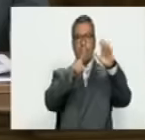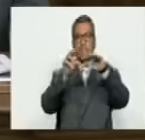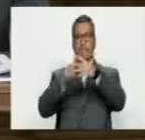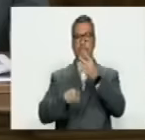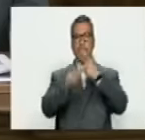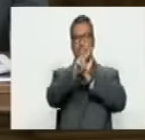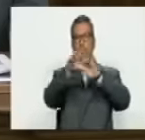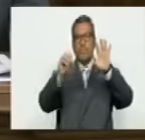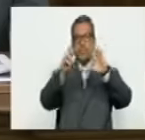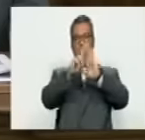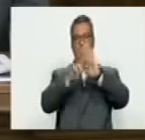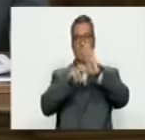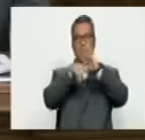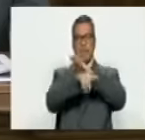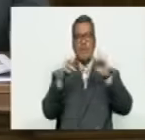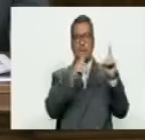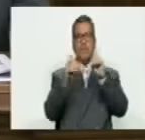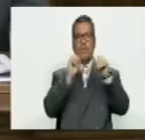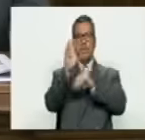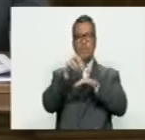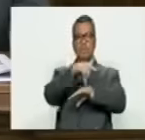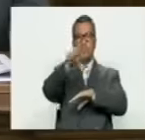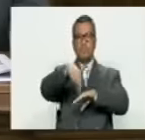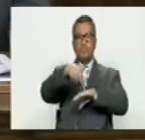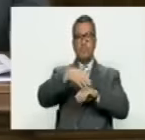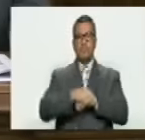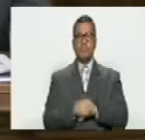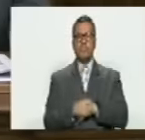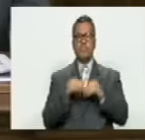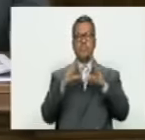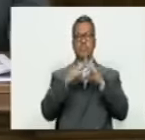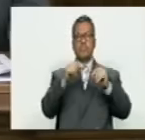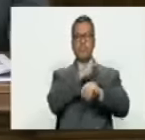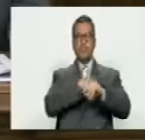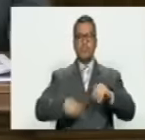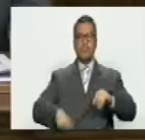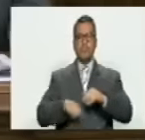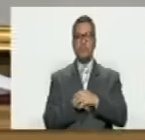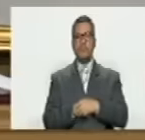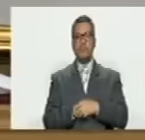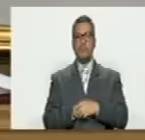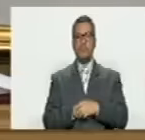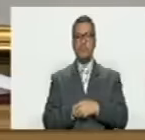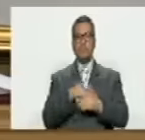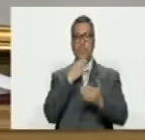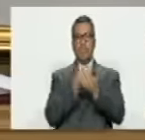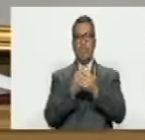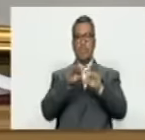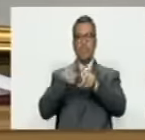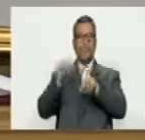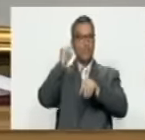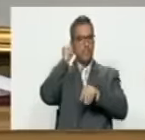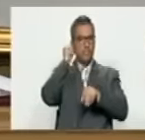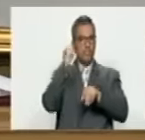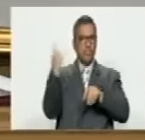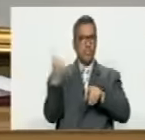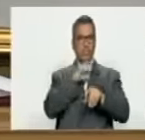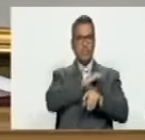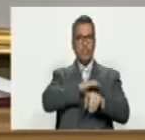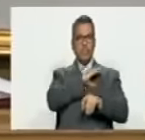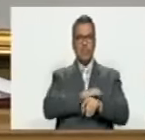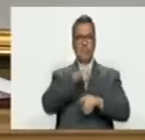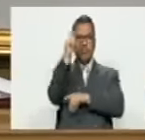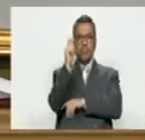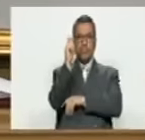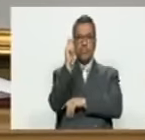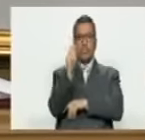70 del reglamento interior y debates de la asamblea nacional es todo ciudadano presidente gracias secretaria se decina una comisión conformada por la